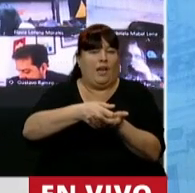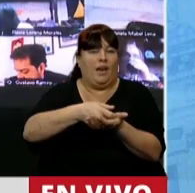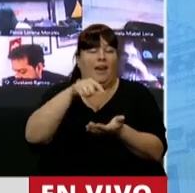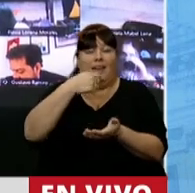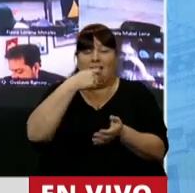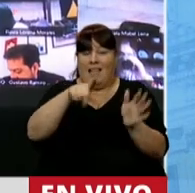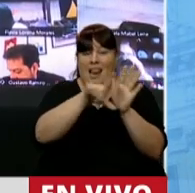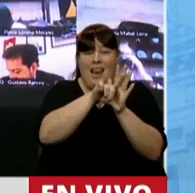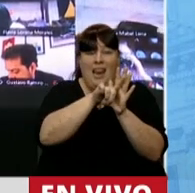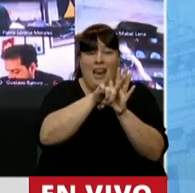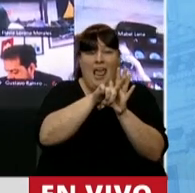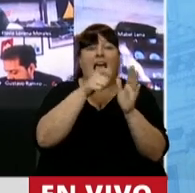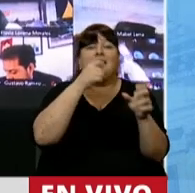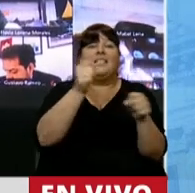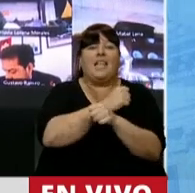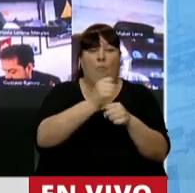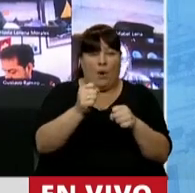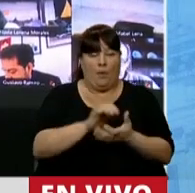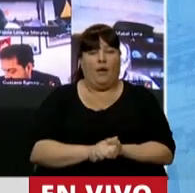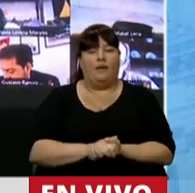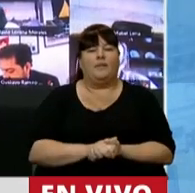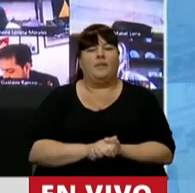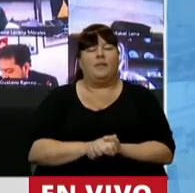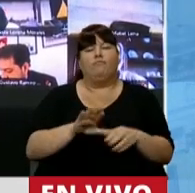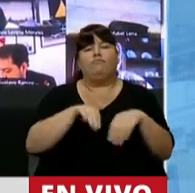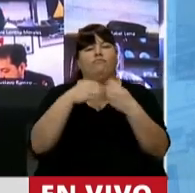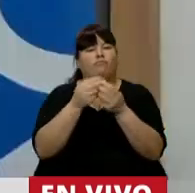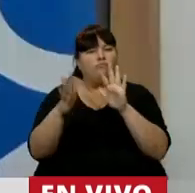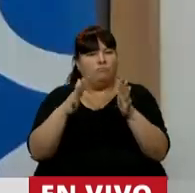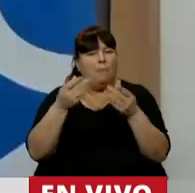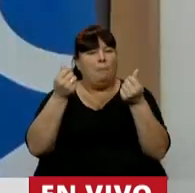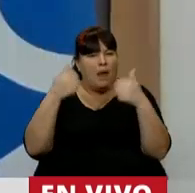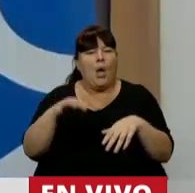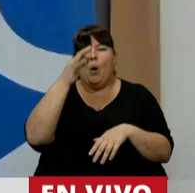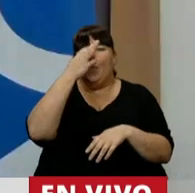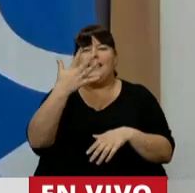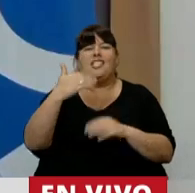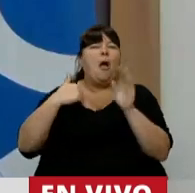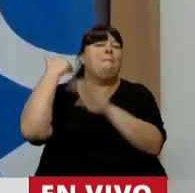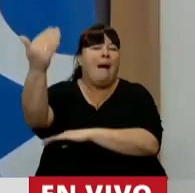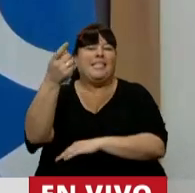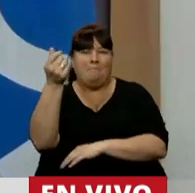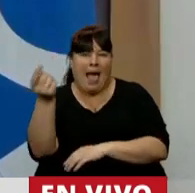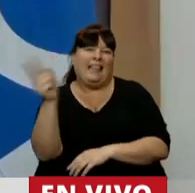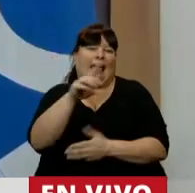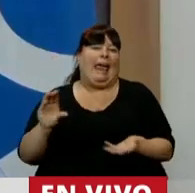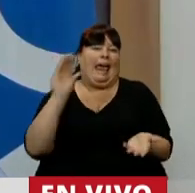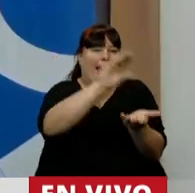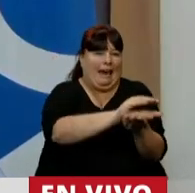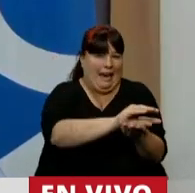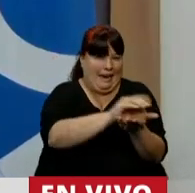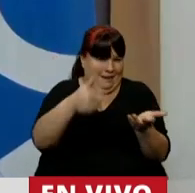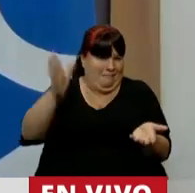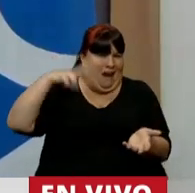esta ley sea sancionada. Tienen en promedio liquidez 25 veces superior al